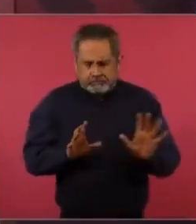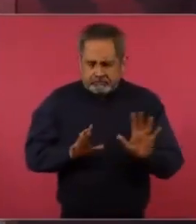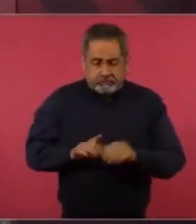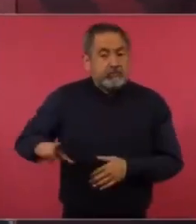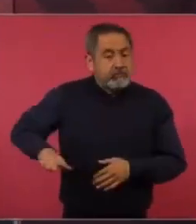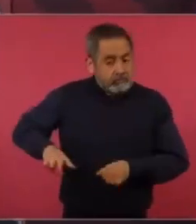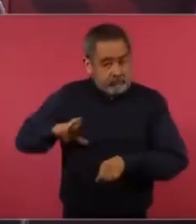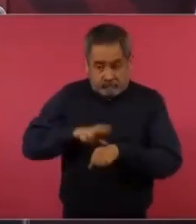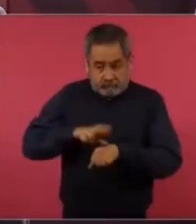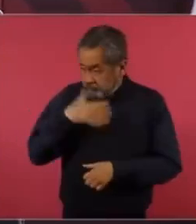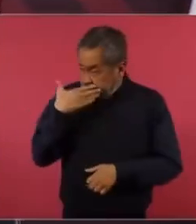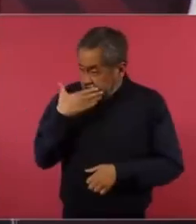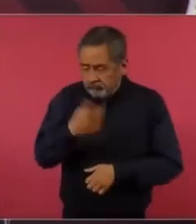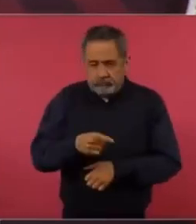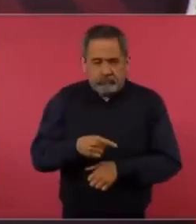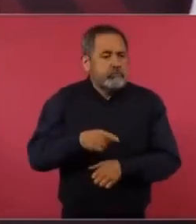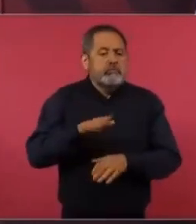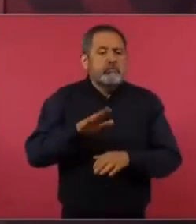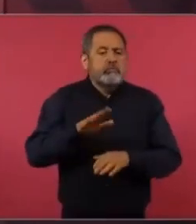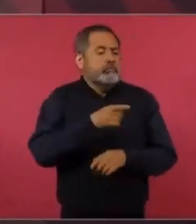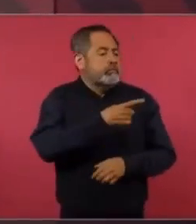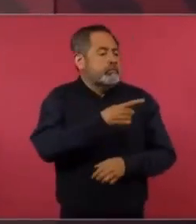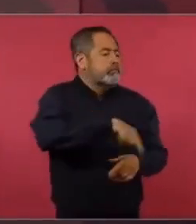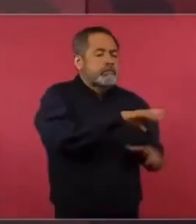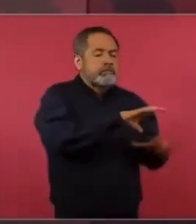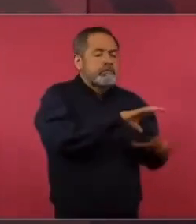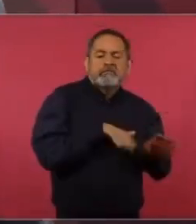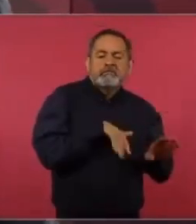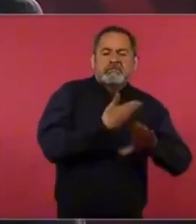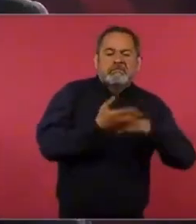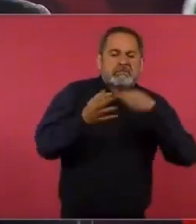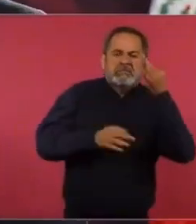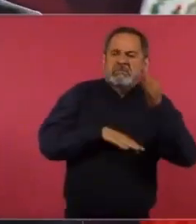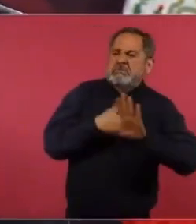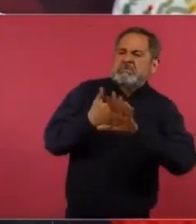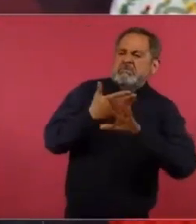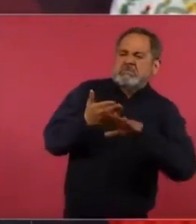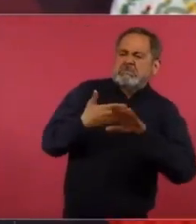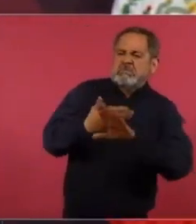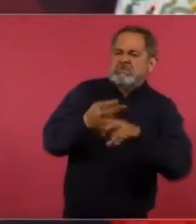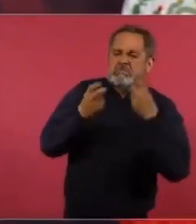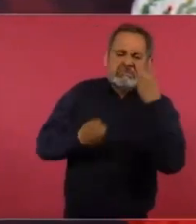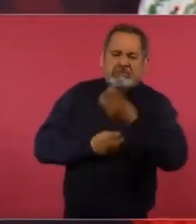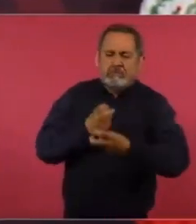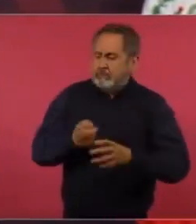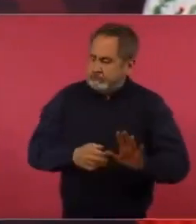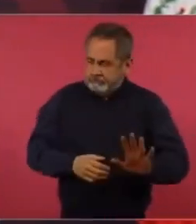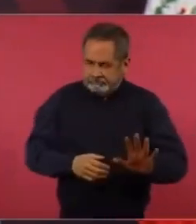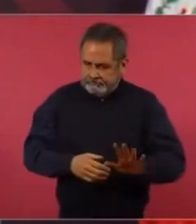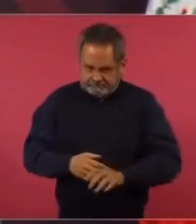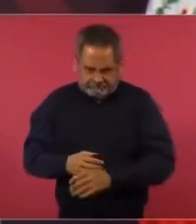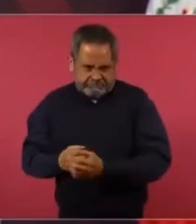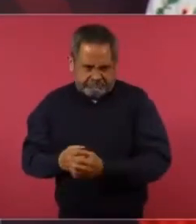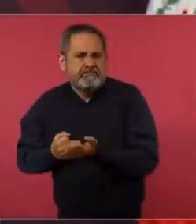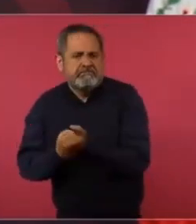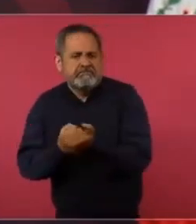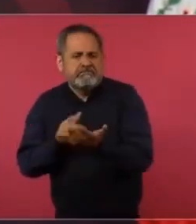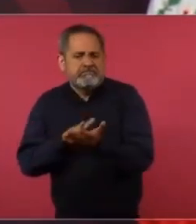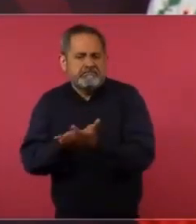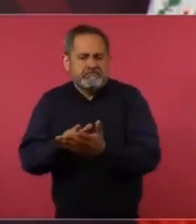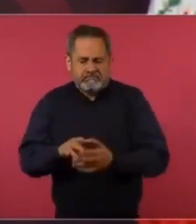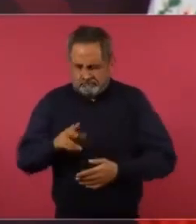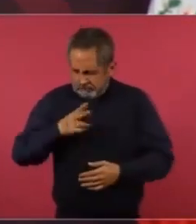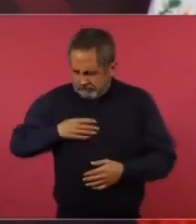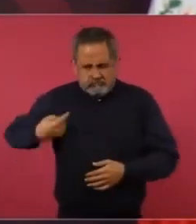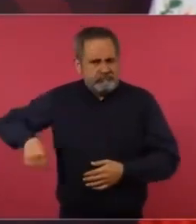víctima de un acoso,